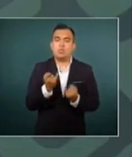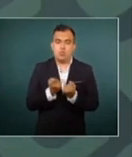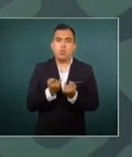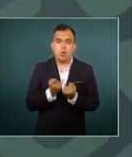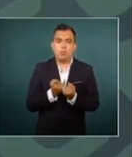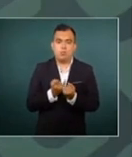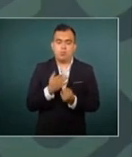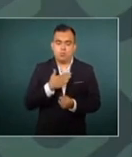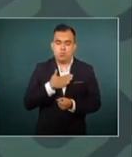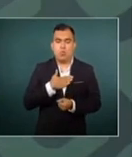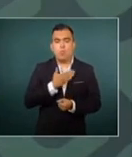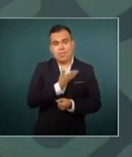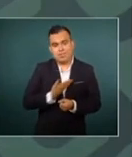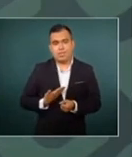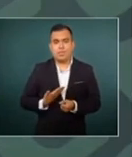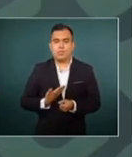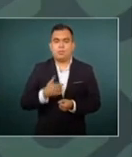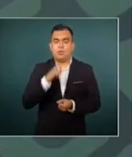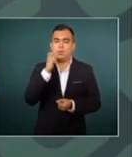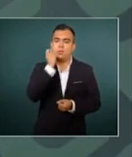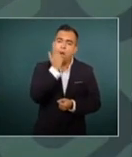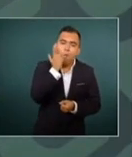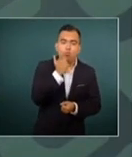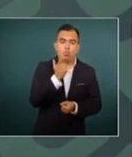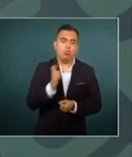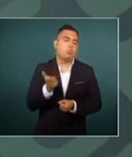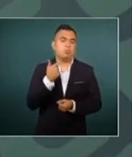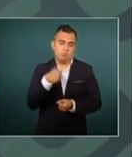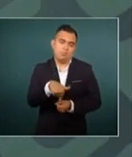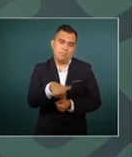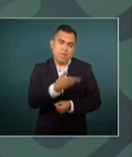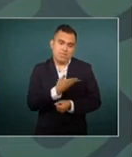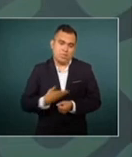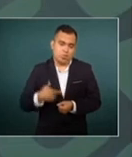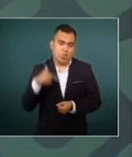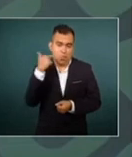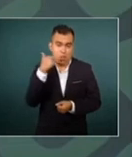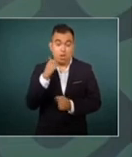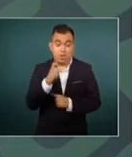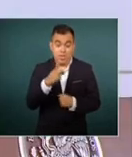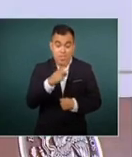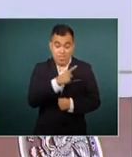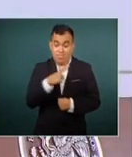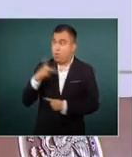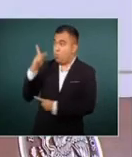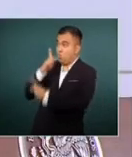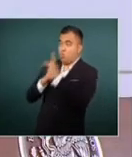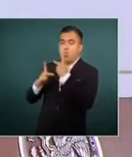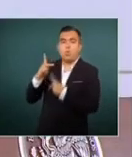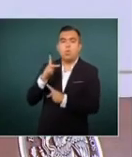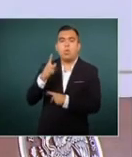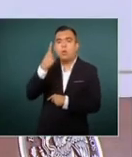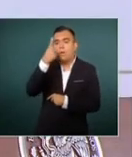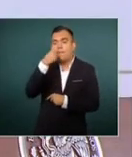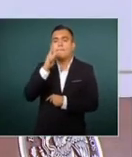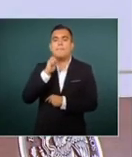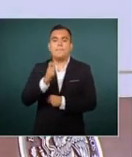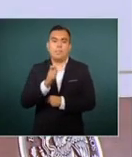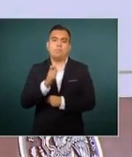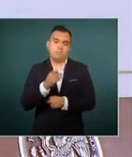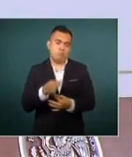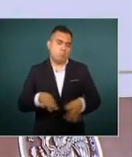presidente de Tlajomulco, como presidente de Guadalajara, que la deuda puede ser un instrumento importante para apalancar proyectos para el desarrollo.